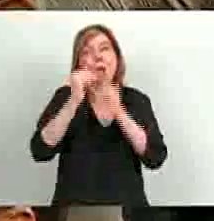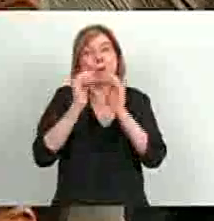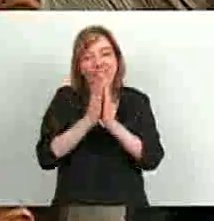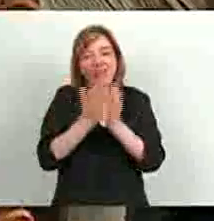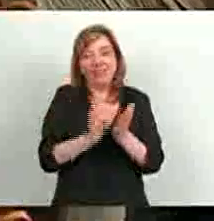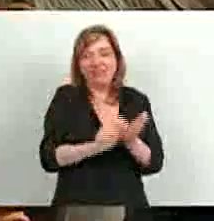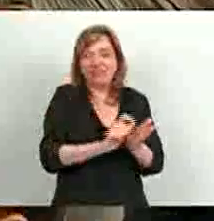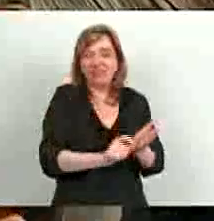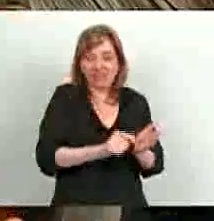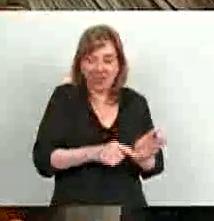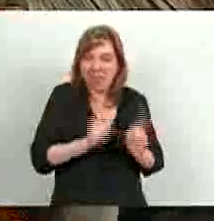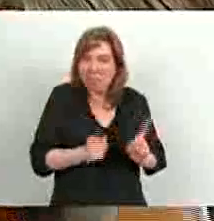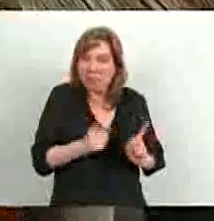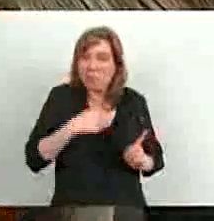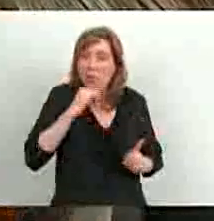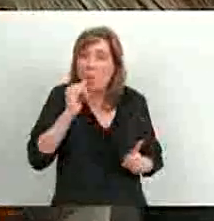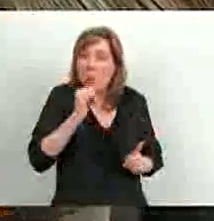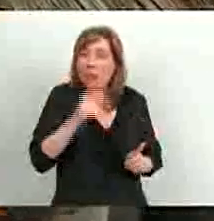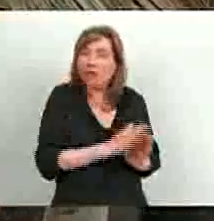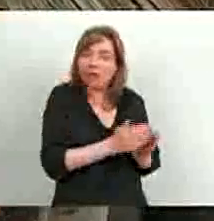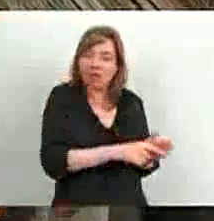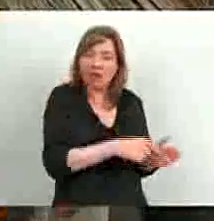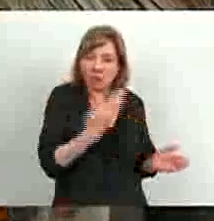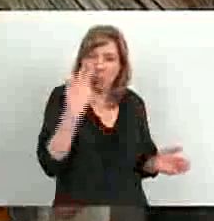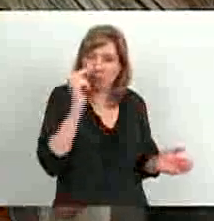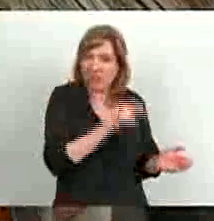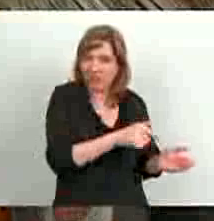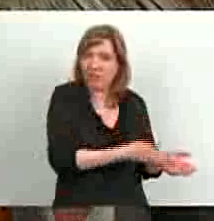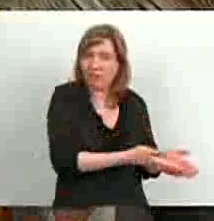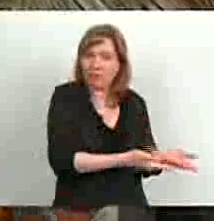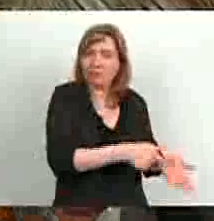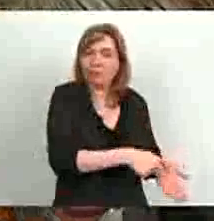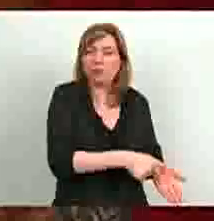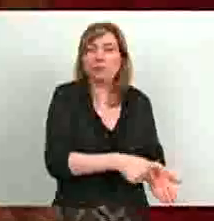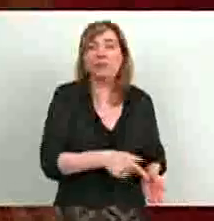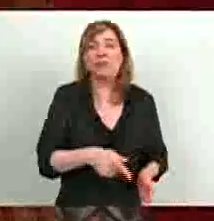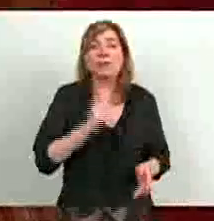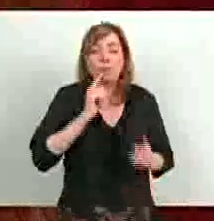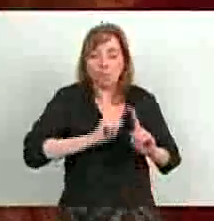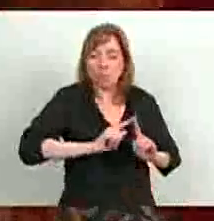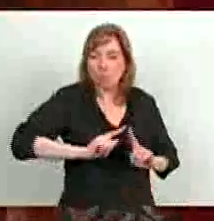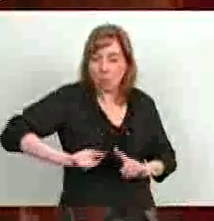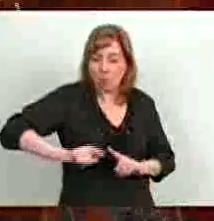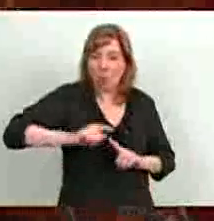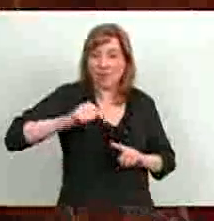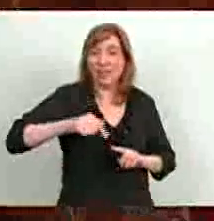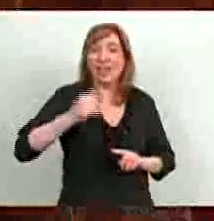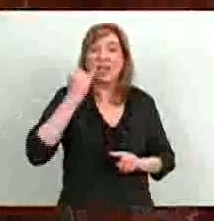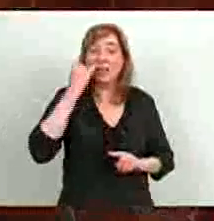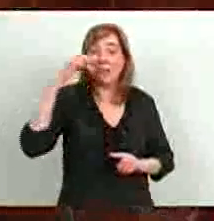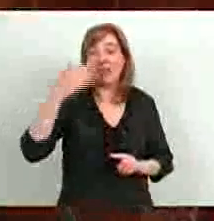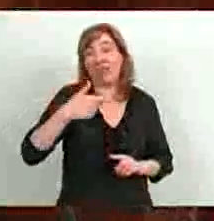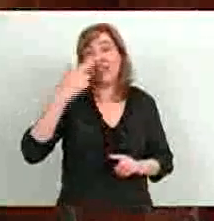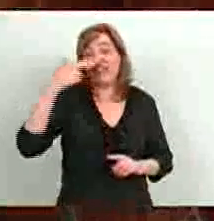exactamente esto que estoy diciendo yo ahora. Precisamente, la curva de caída del crudo